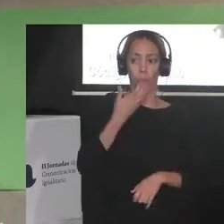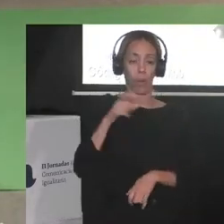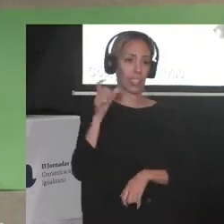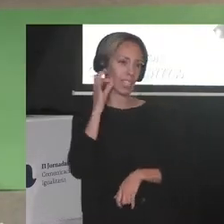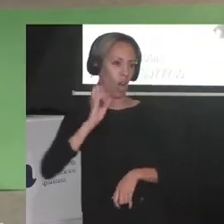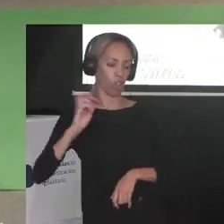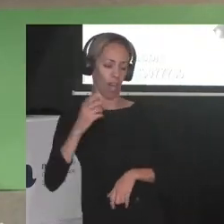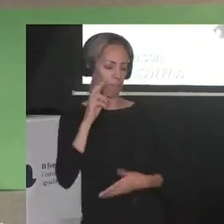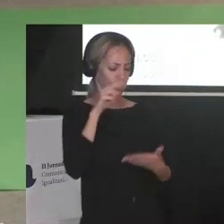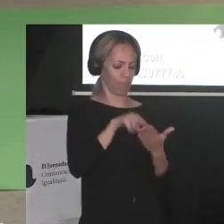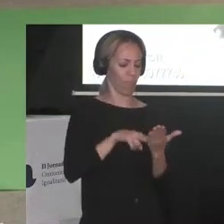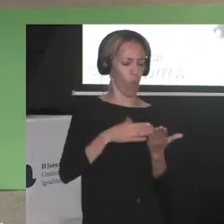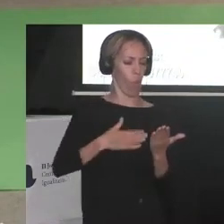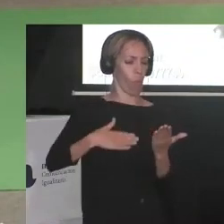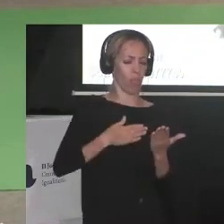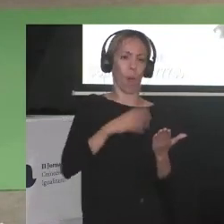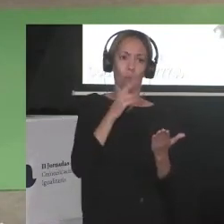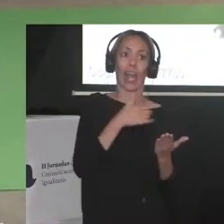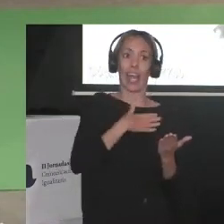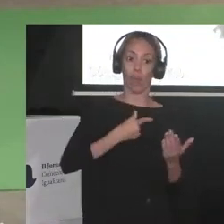queremos que lo sean también con nosotras.